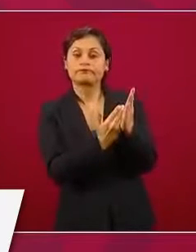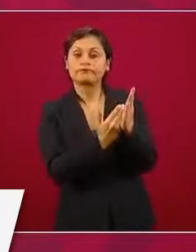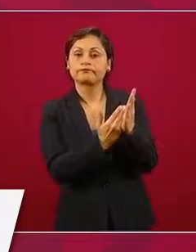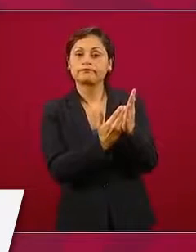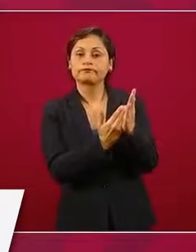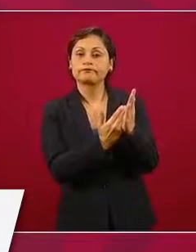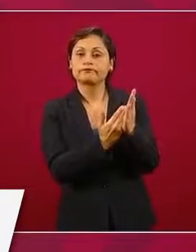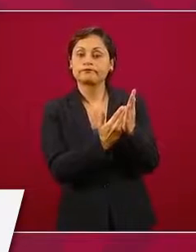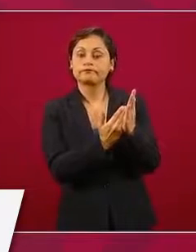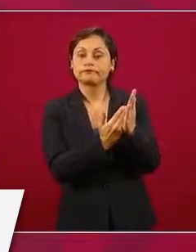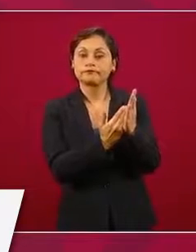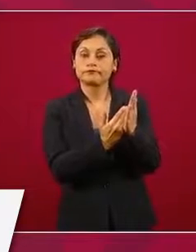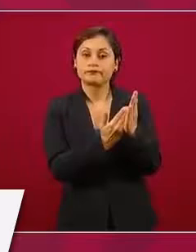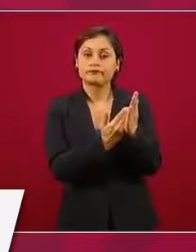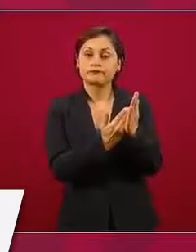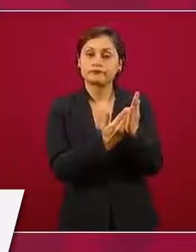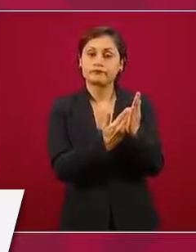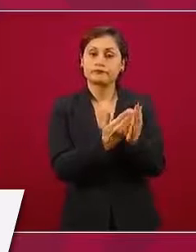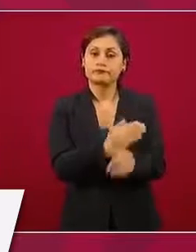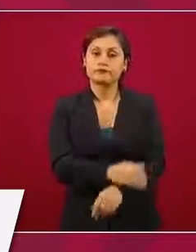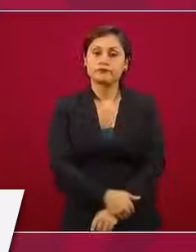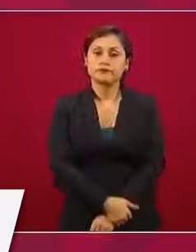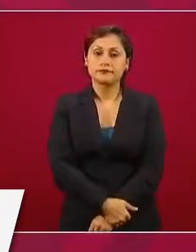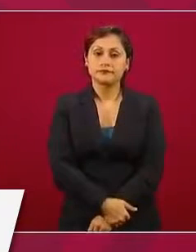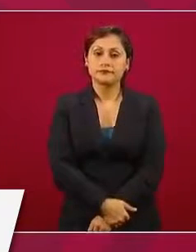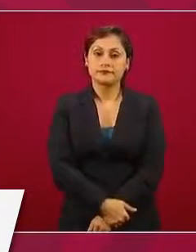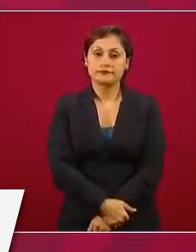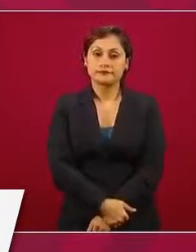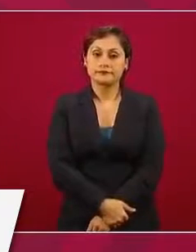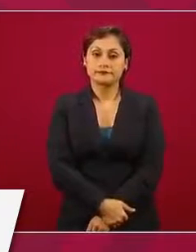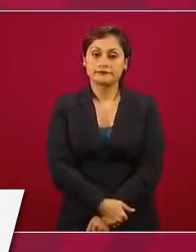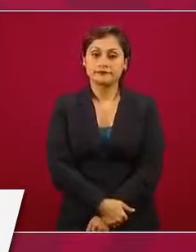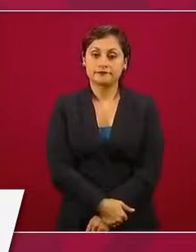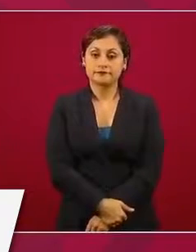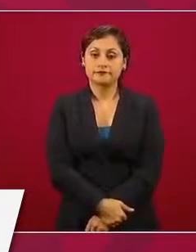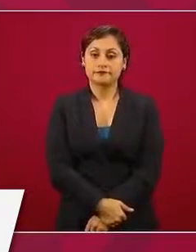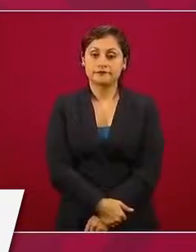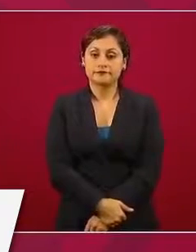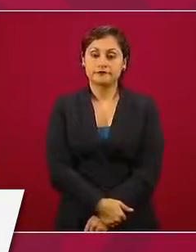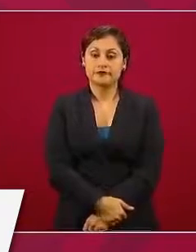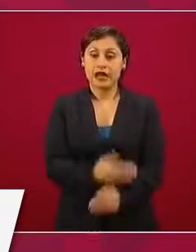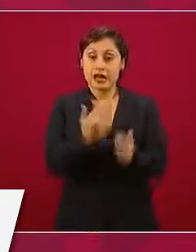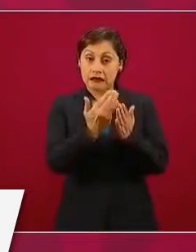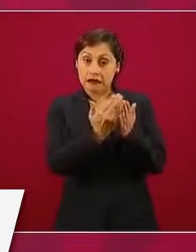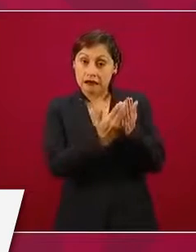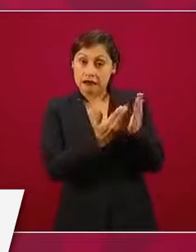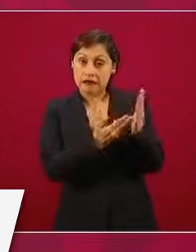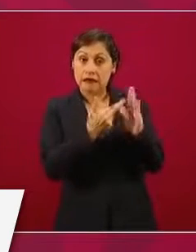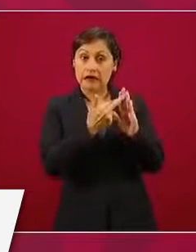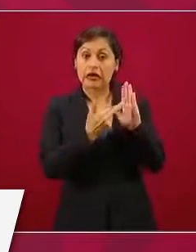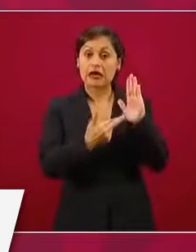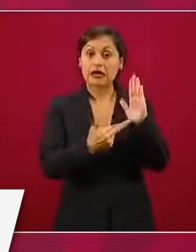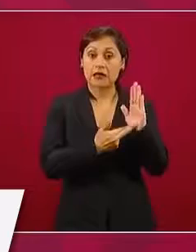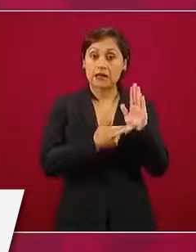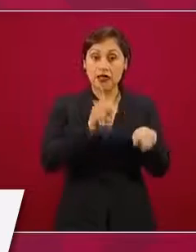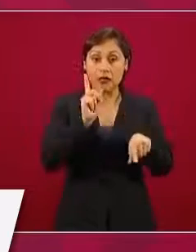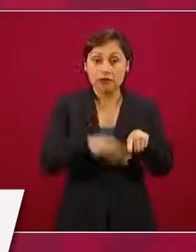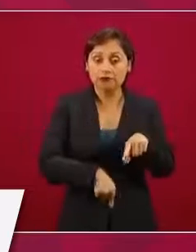se han suspendido las medidas de